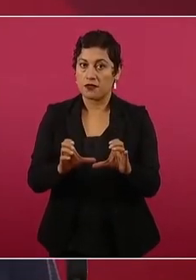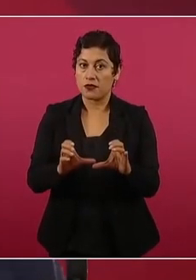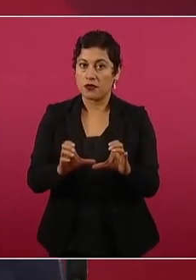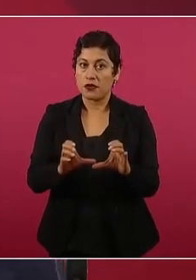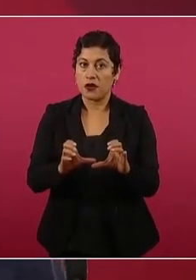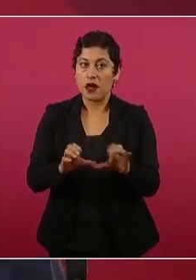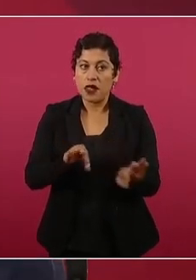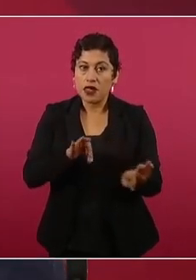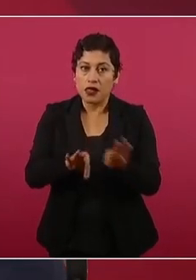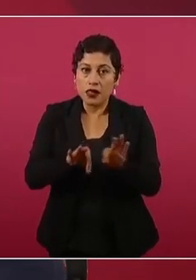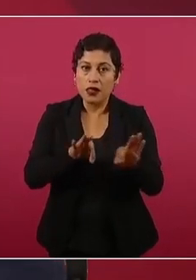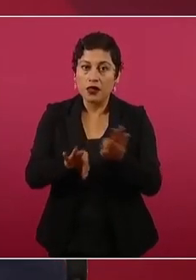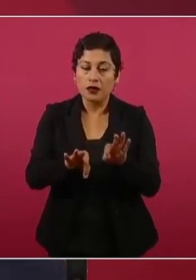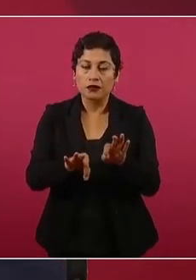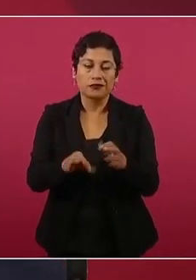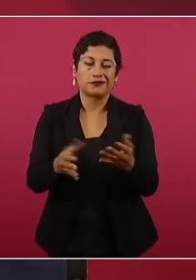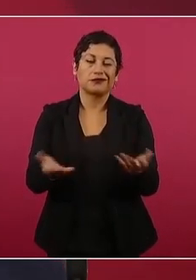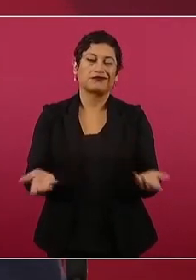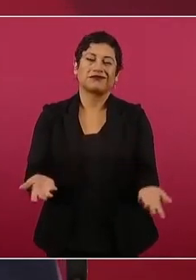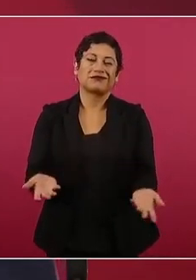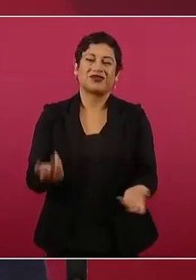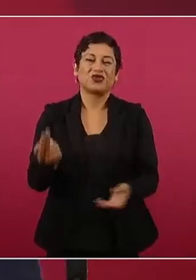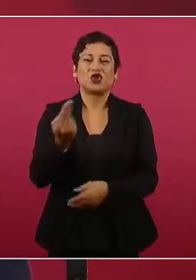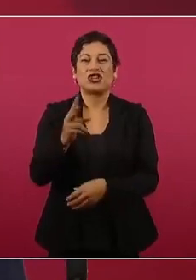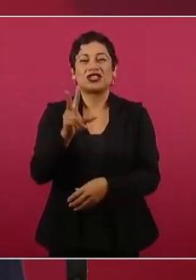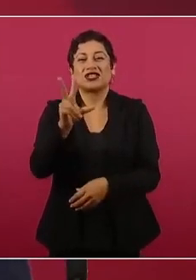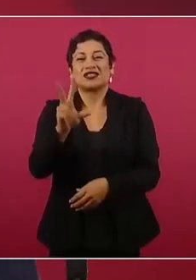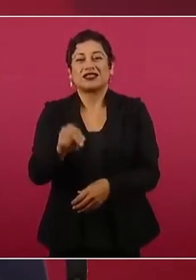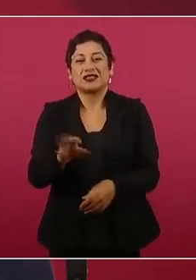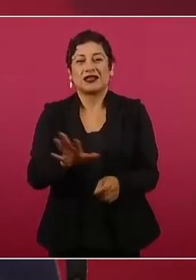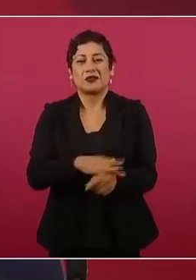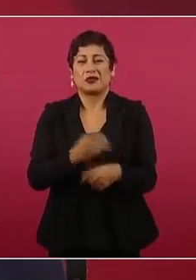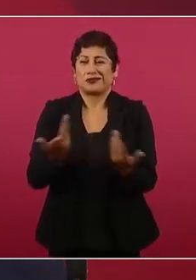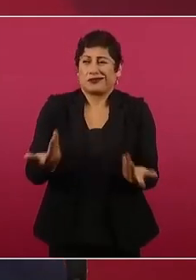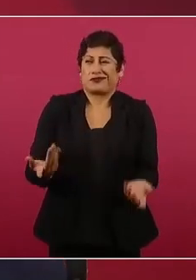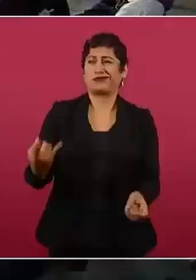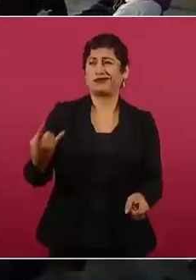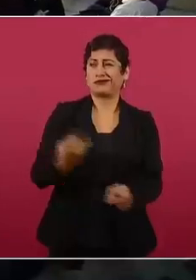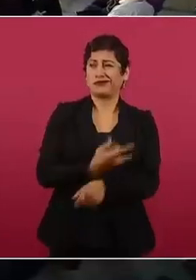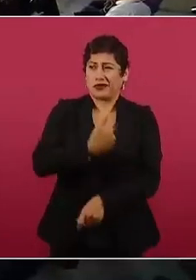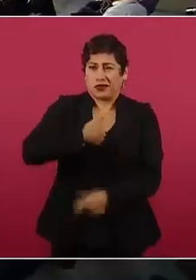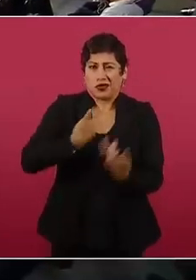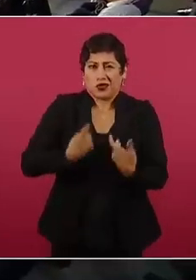De todas maneras, si salen por ahí algunos mapaches,